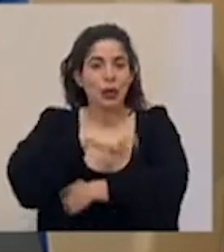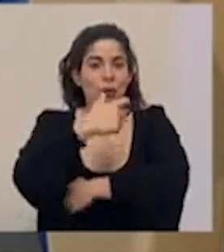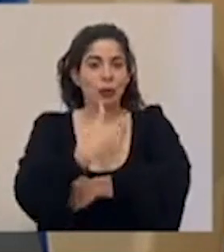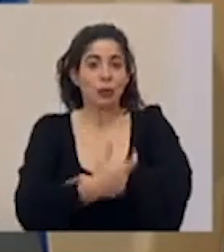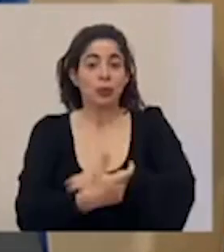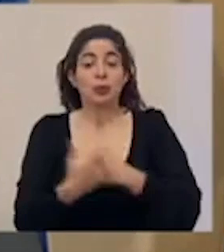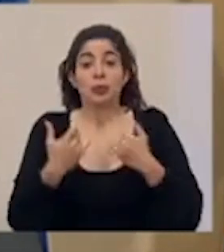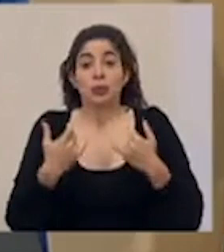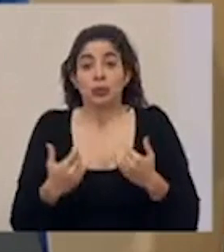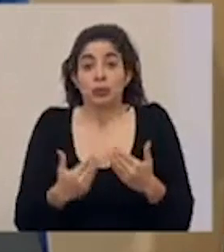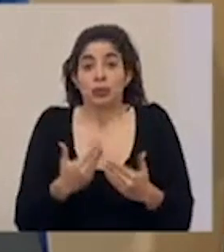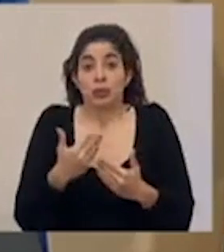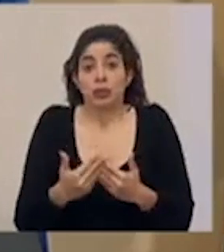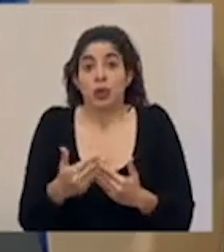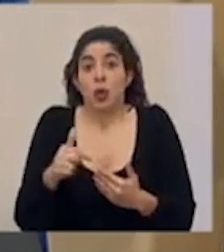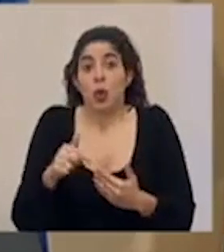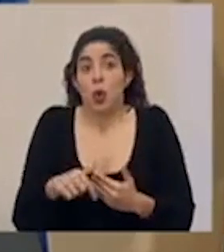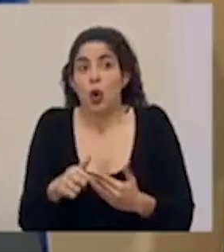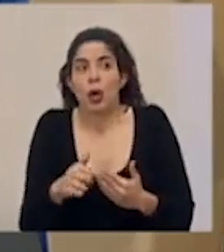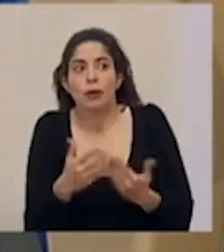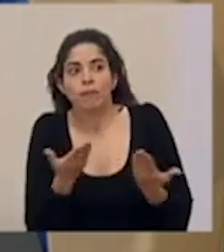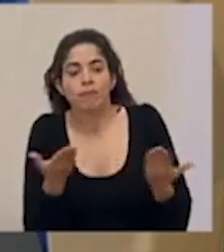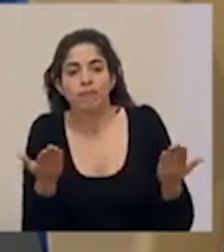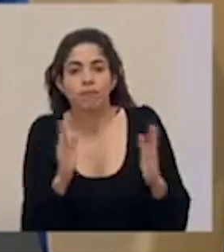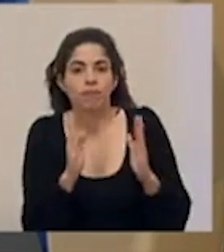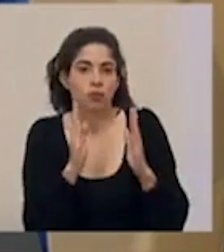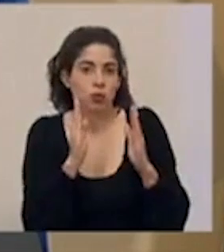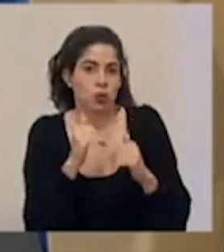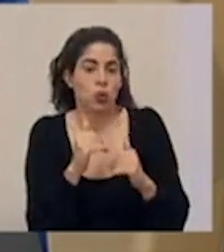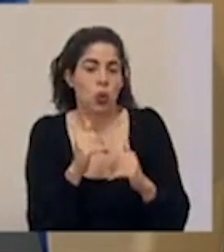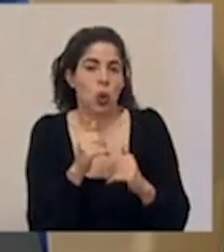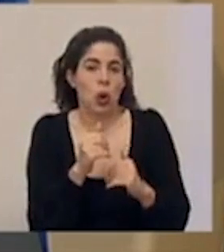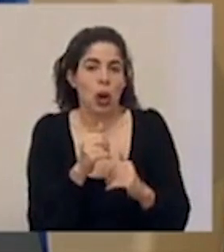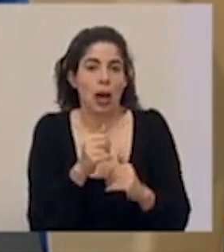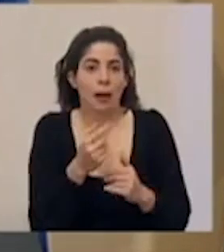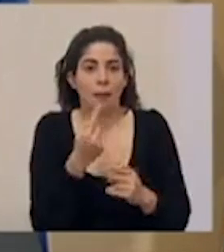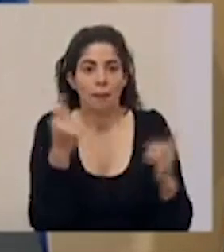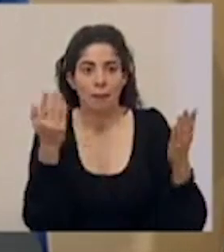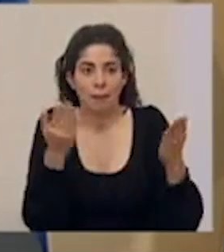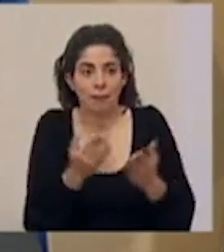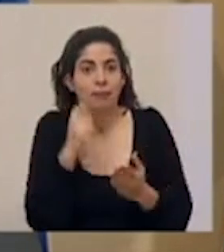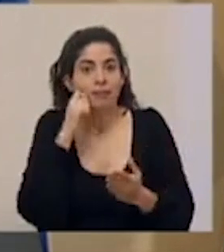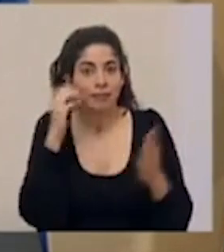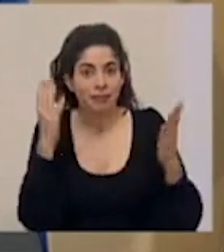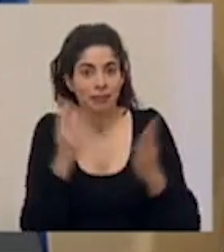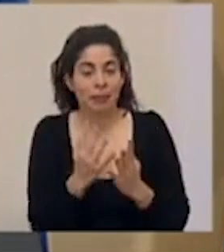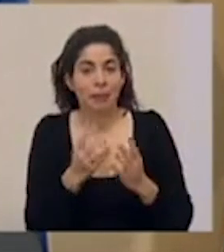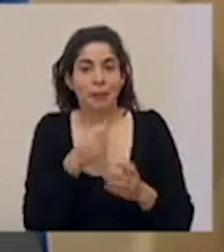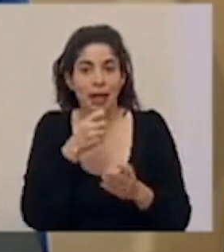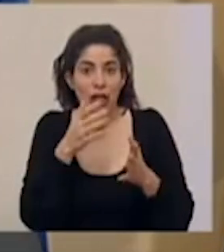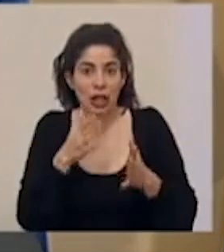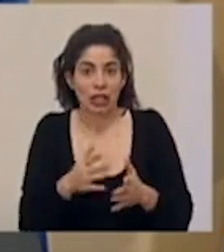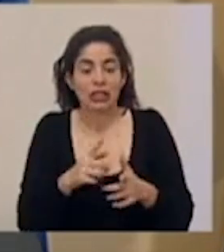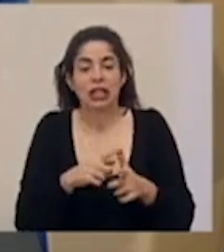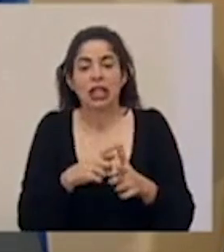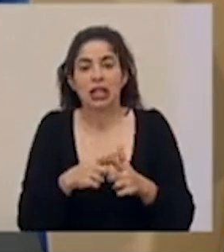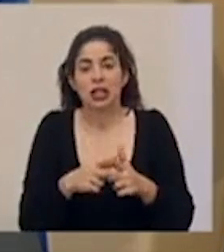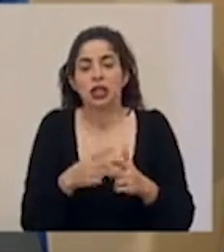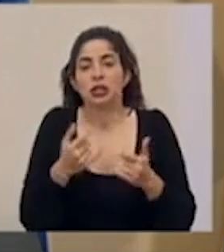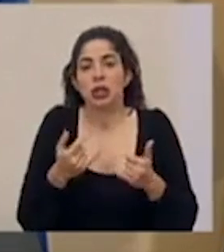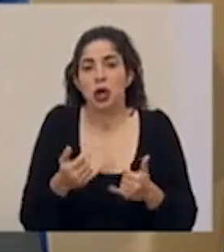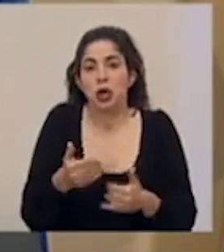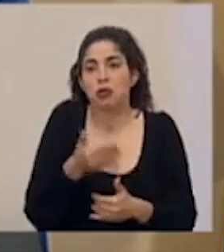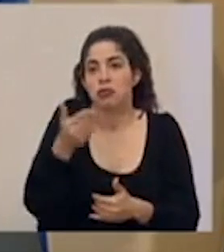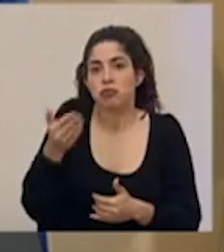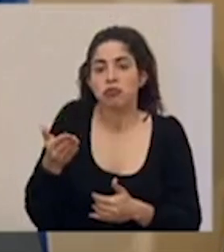Social. A continuación, el día de hoy, por cierto, no contamos con medios presenciales, medios nacionales presenciales, por tanto vamos a dar